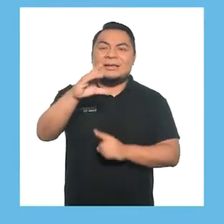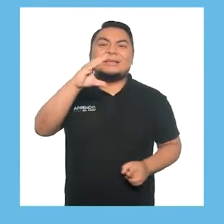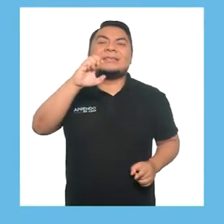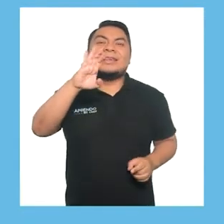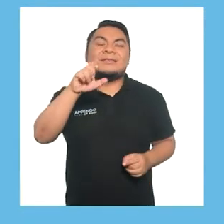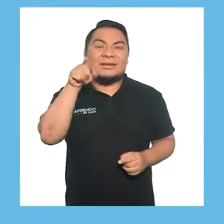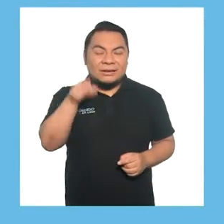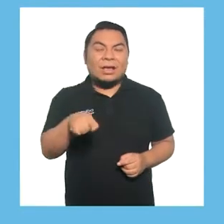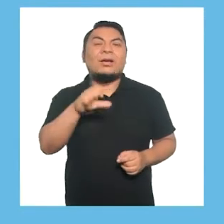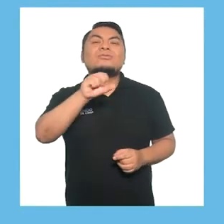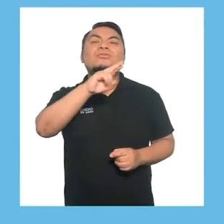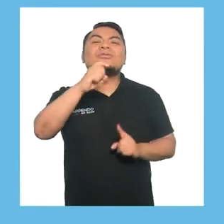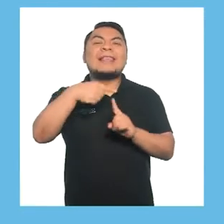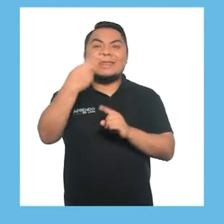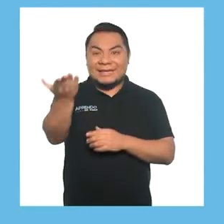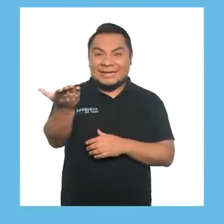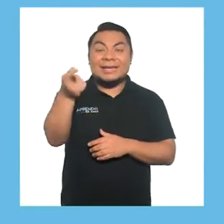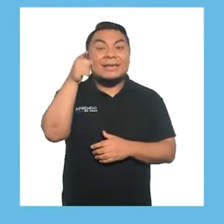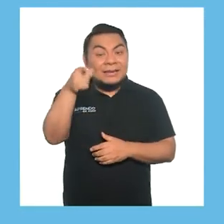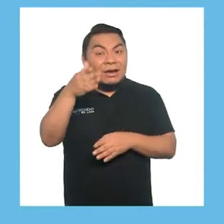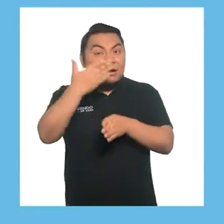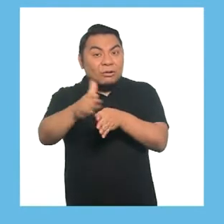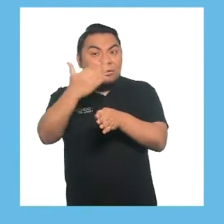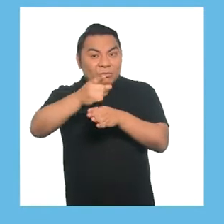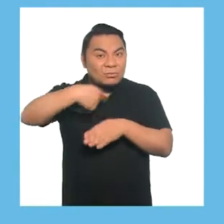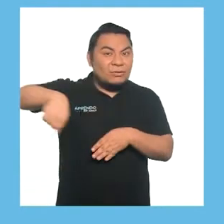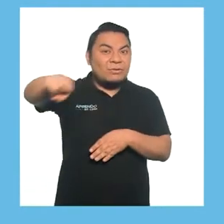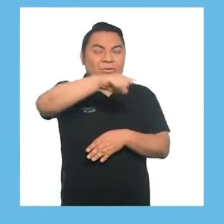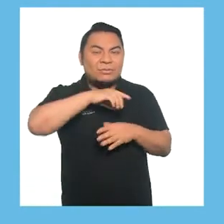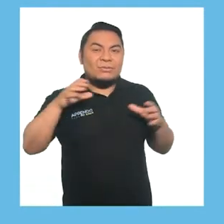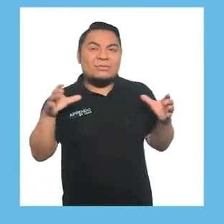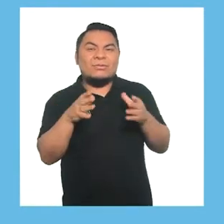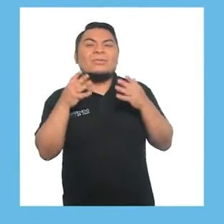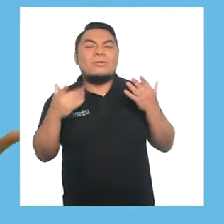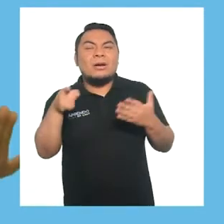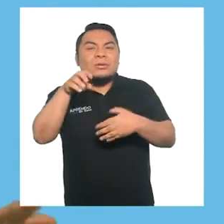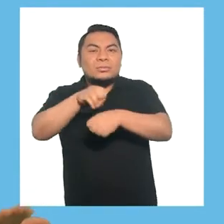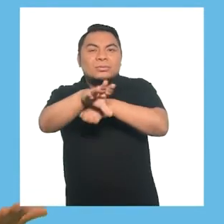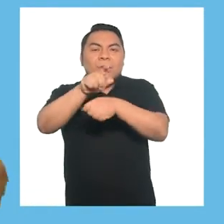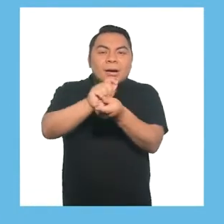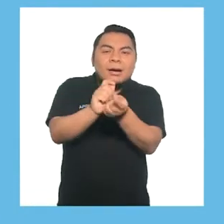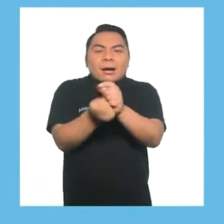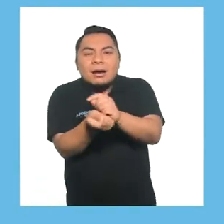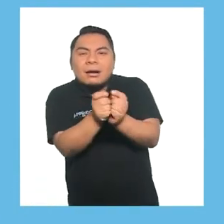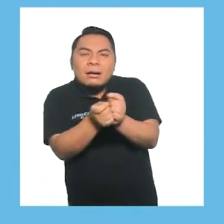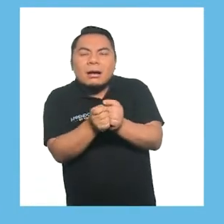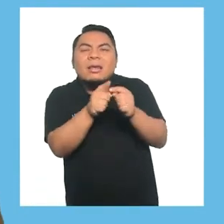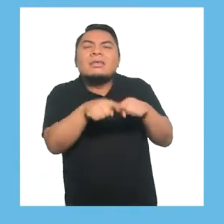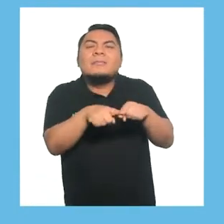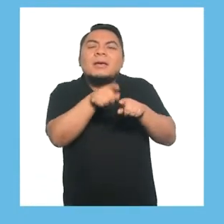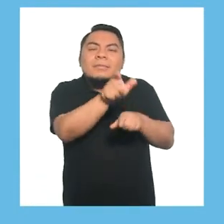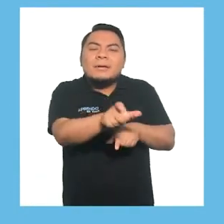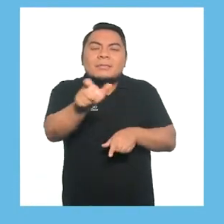especialista del CEBE, Suzette Palomares, quien compartirá con nosotros las sugerencias de adecuaciones según el tipo de